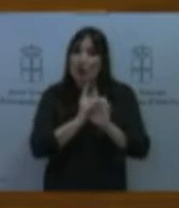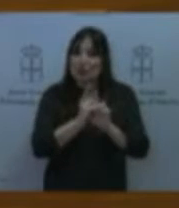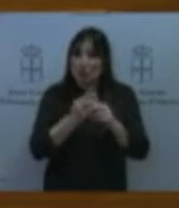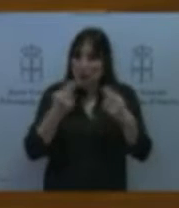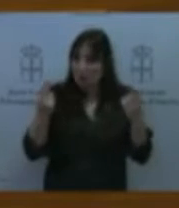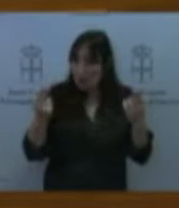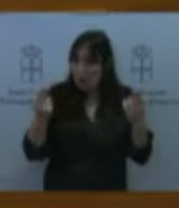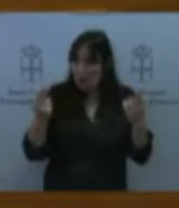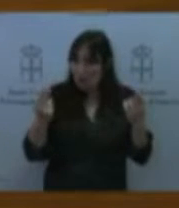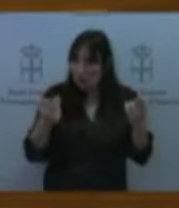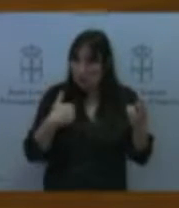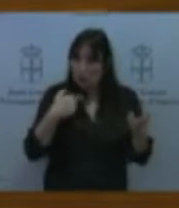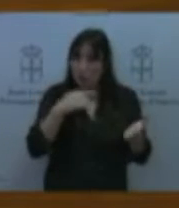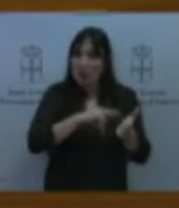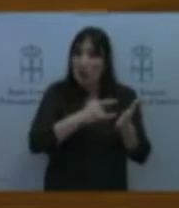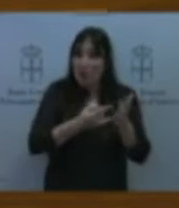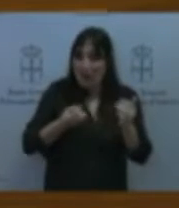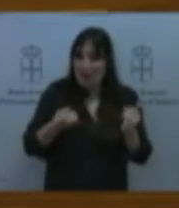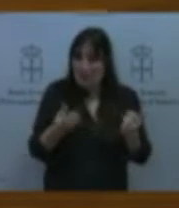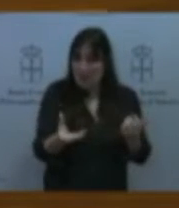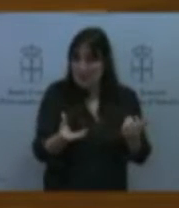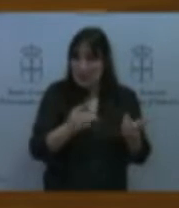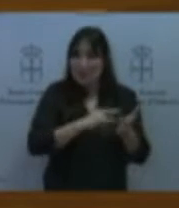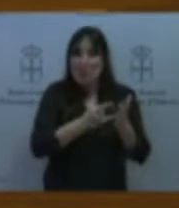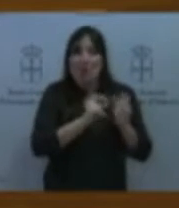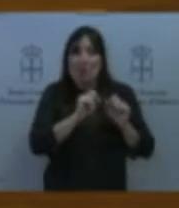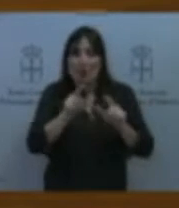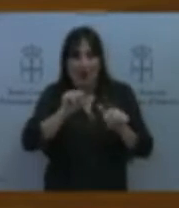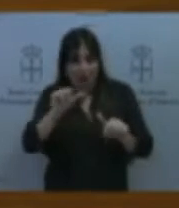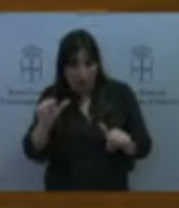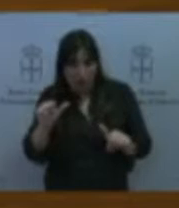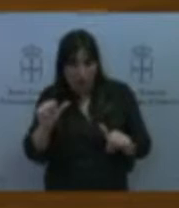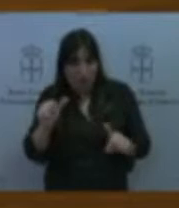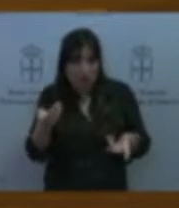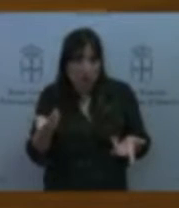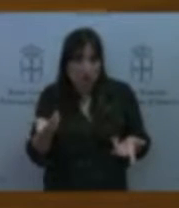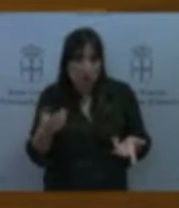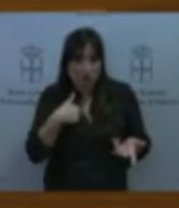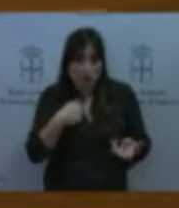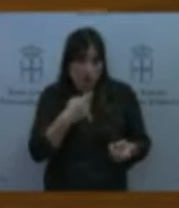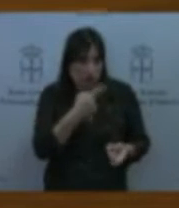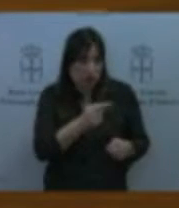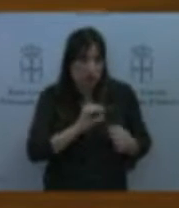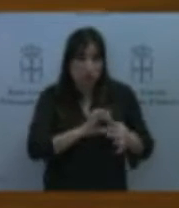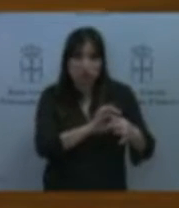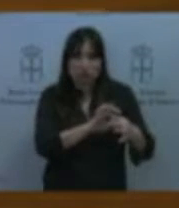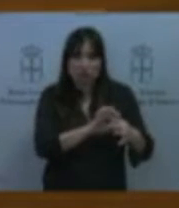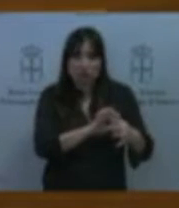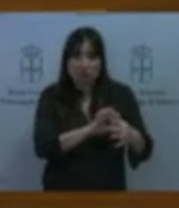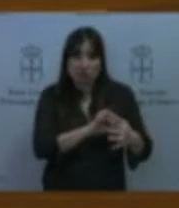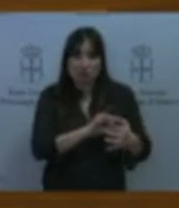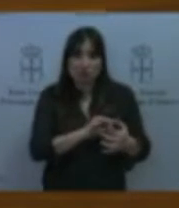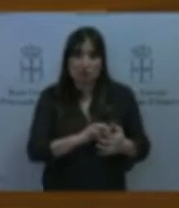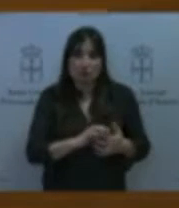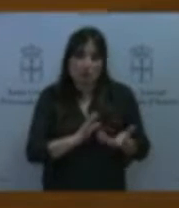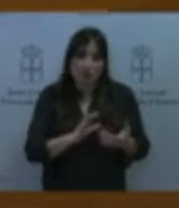del plan de movilidad de Gijón, bien es cierto que tiene poca relación pero que bueno, tal, y usted me viene a hablar del